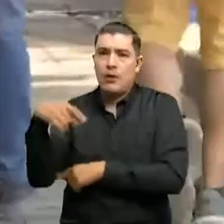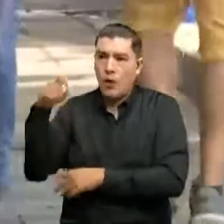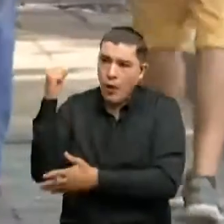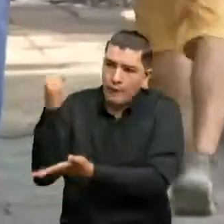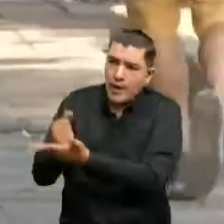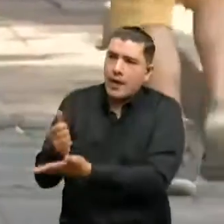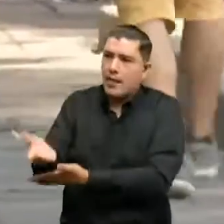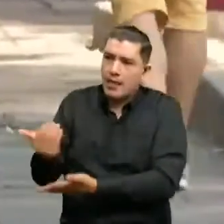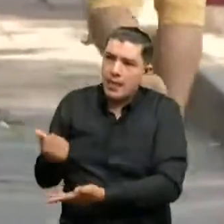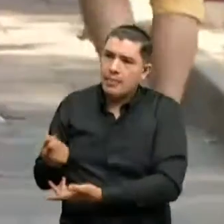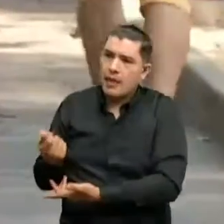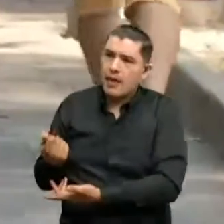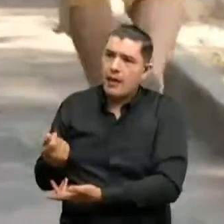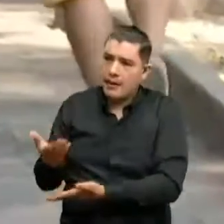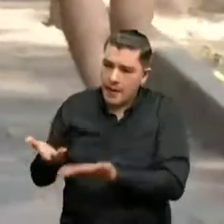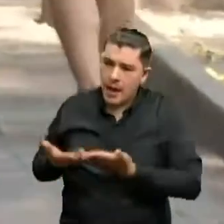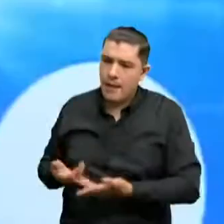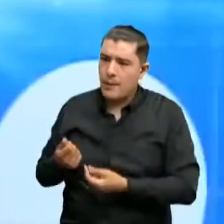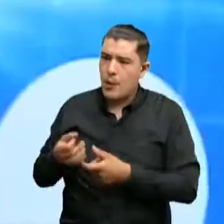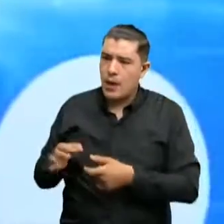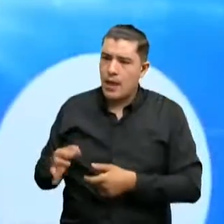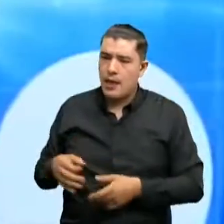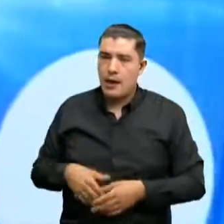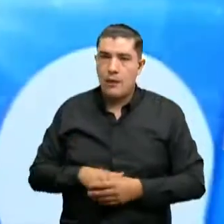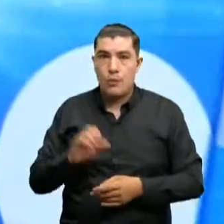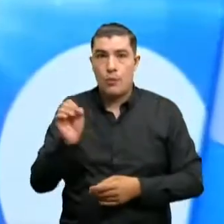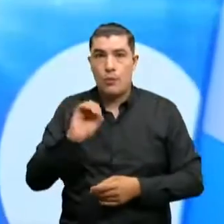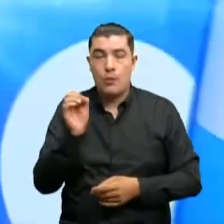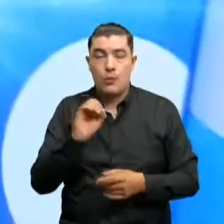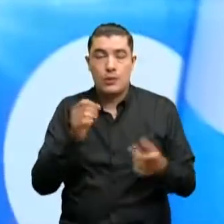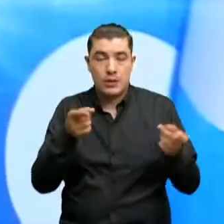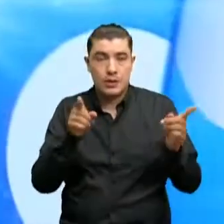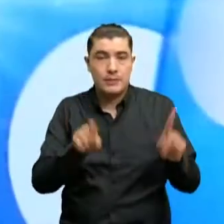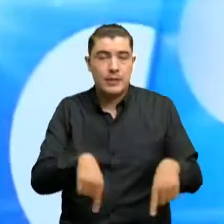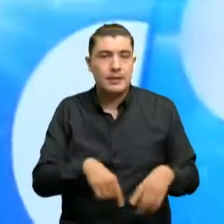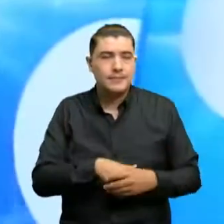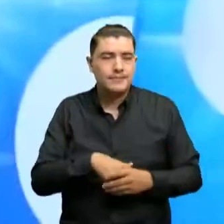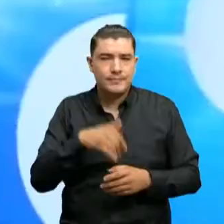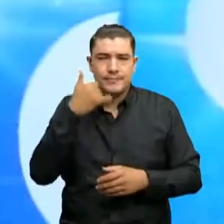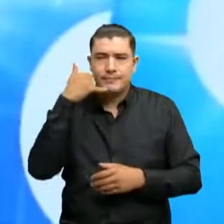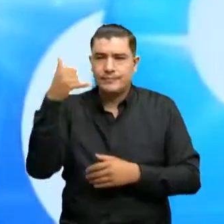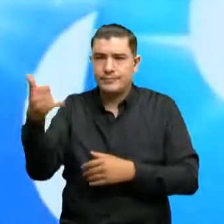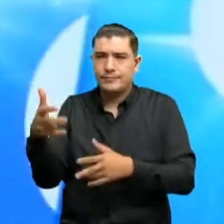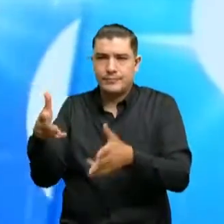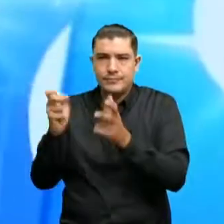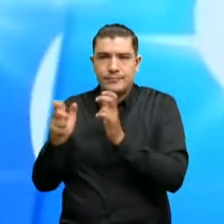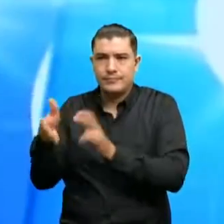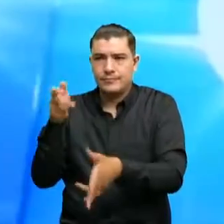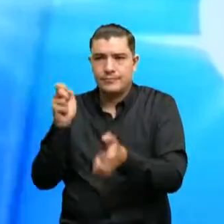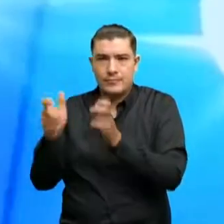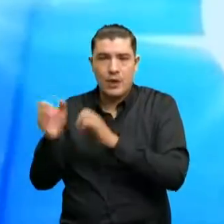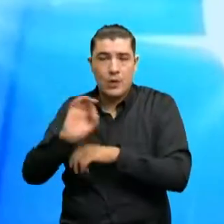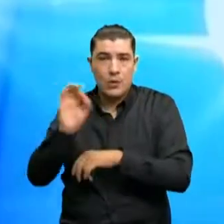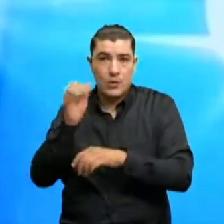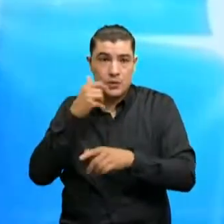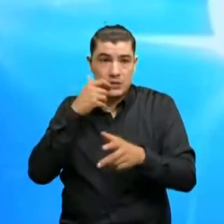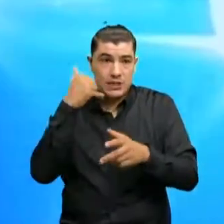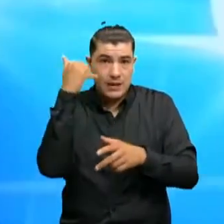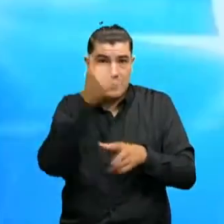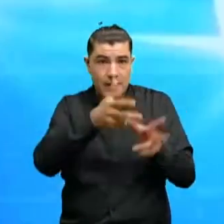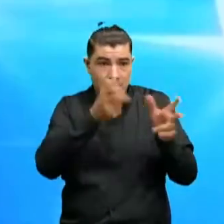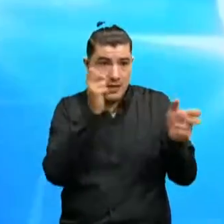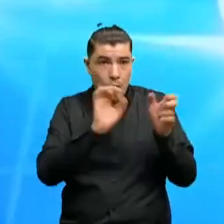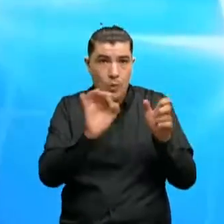que dar una moneda al que le limpia el vidrio. Y también, por ejemplo, las llamadas de tipo extorsivo, las llamadas en donde estafan a las personas o las